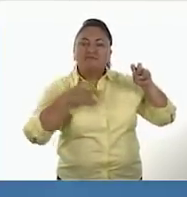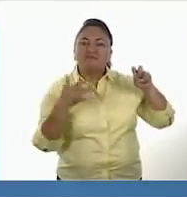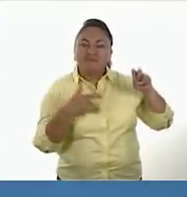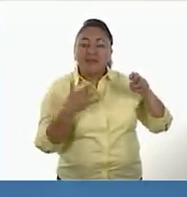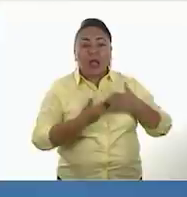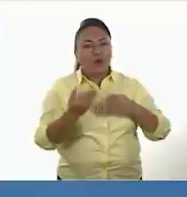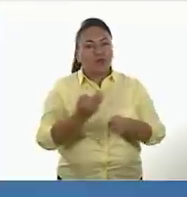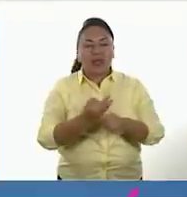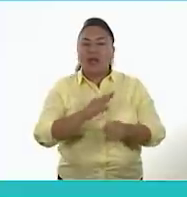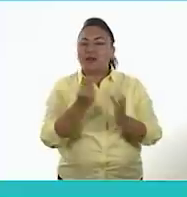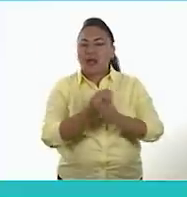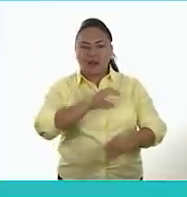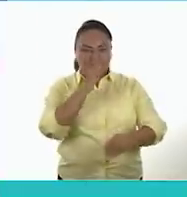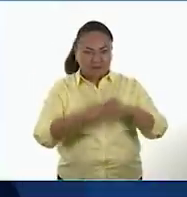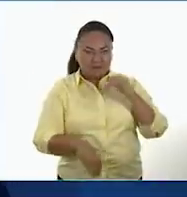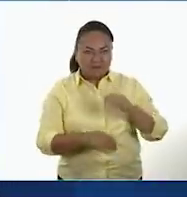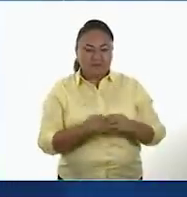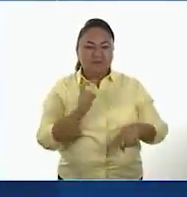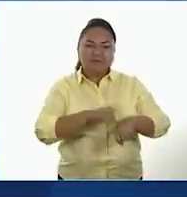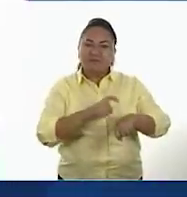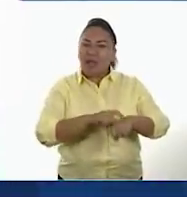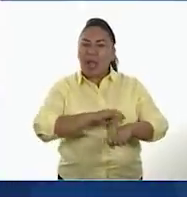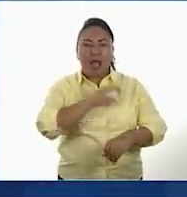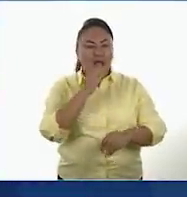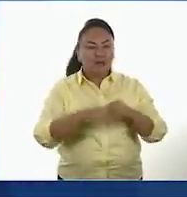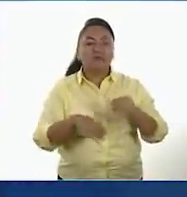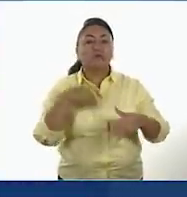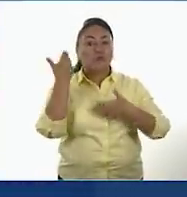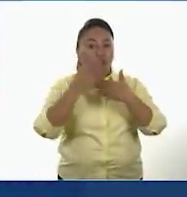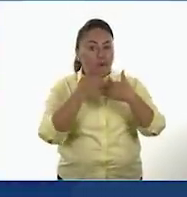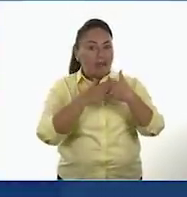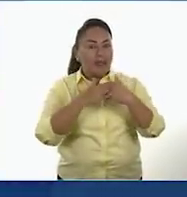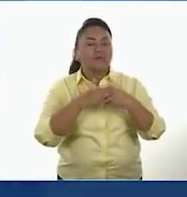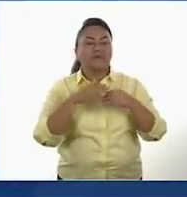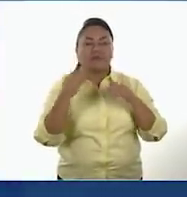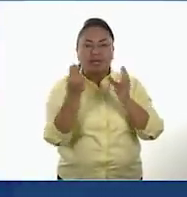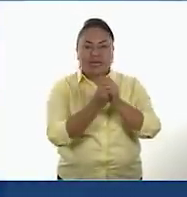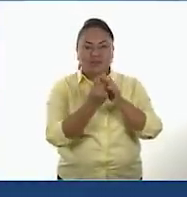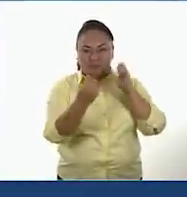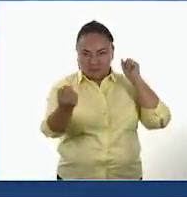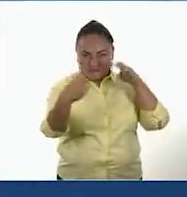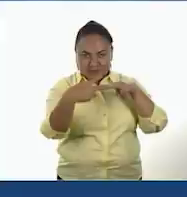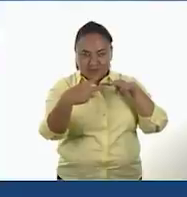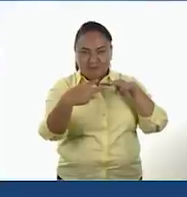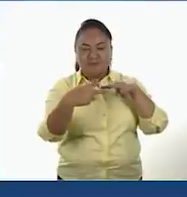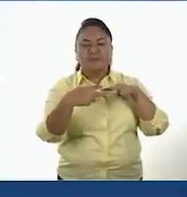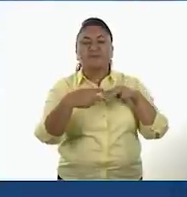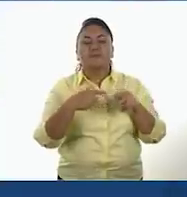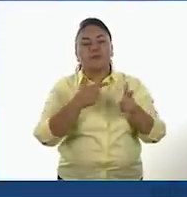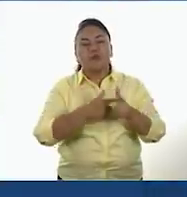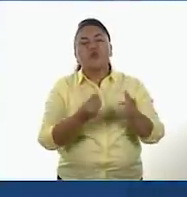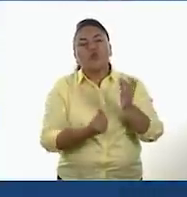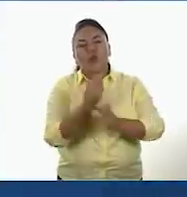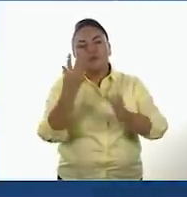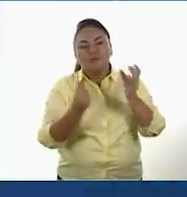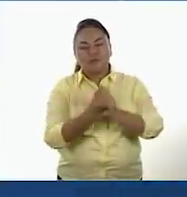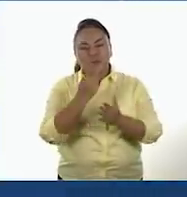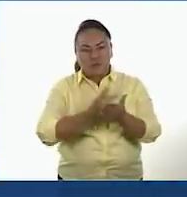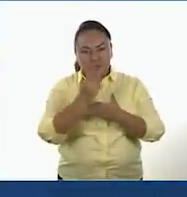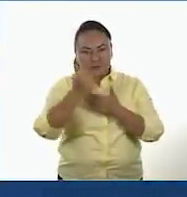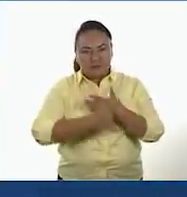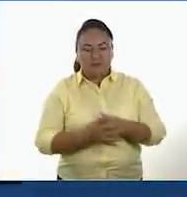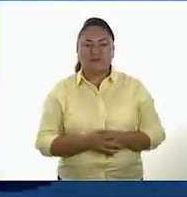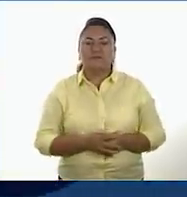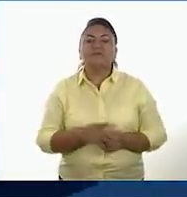término a esta sesión. Se nos acaba el tiempo y lo veremos en la próxima sesión para continuar con nuevos proyectos. ¿Qué te parece, María?